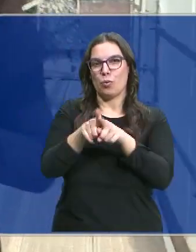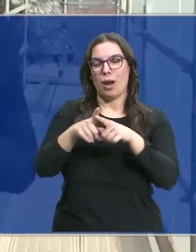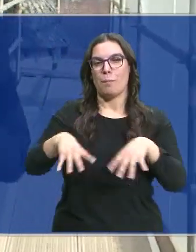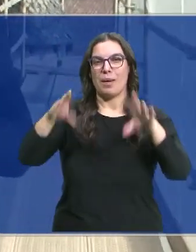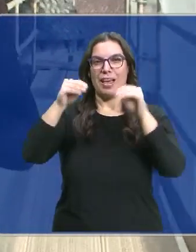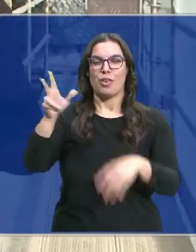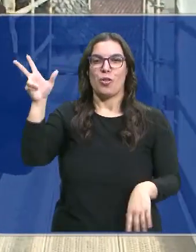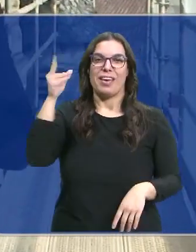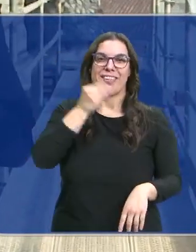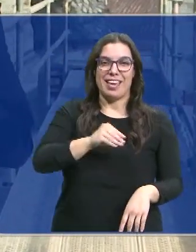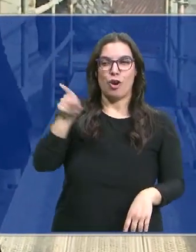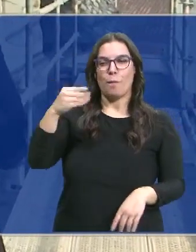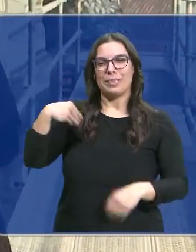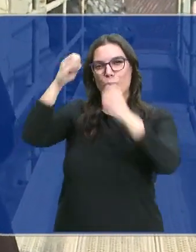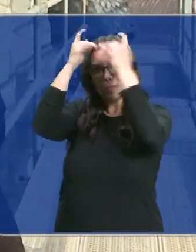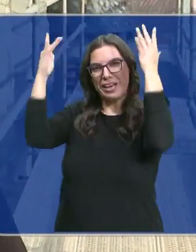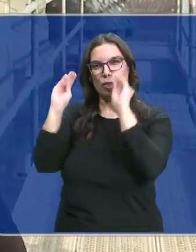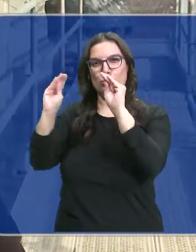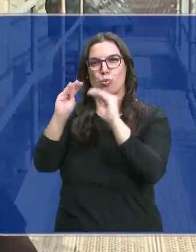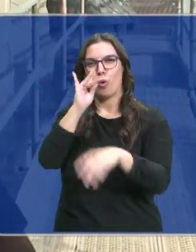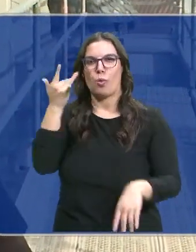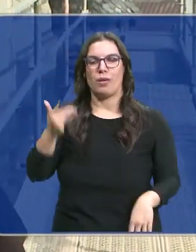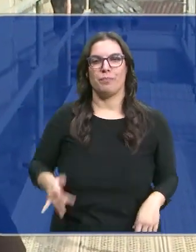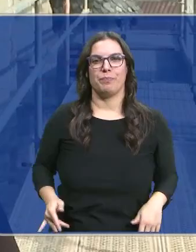hielo que un día imaginó Antonio Gaudí.